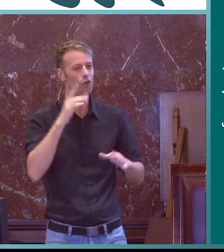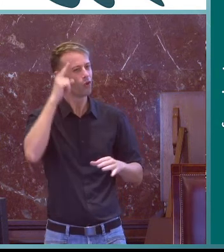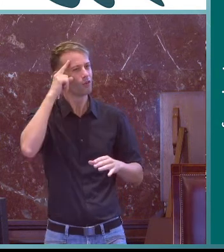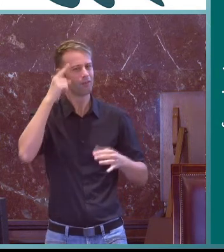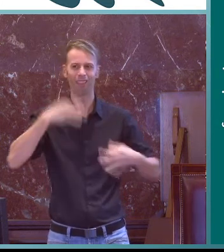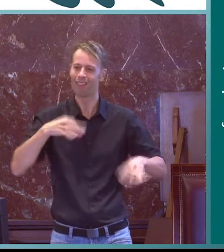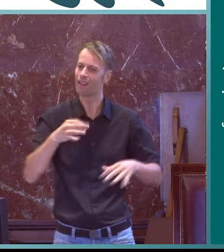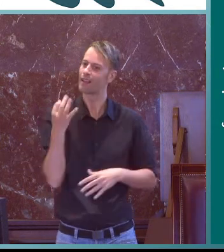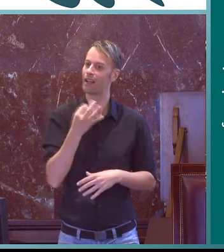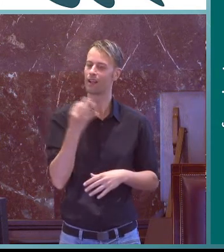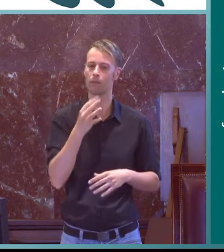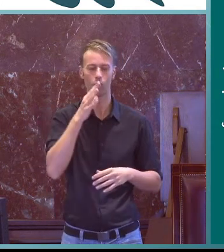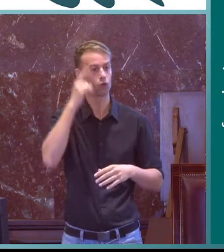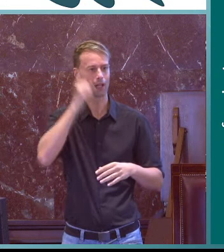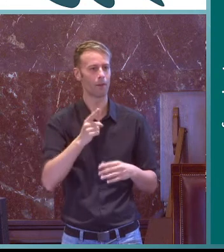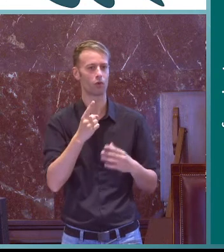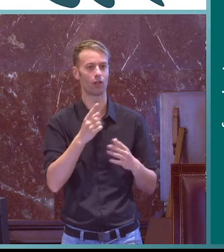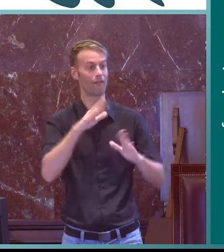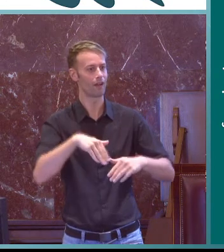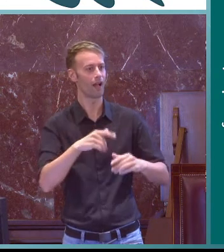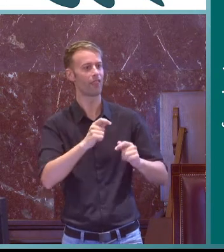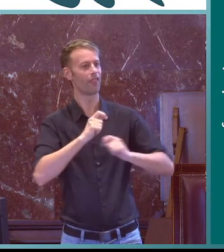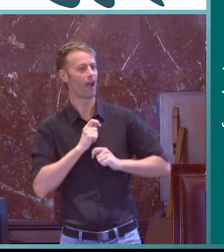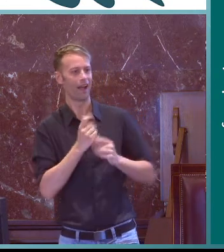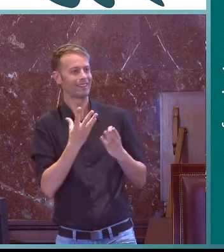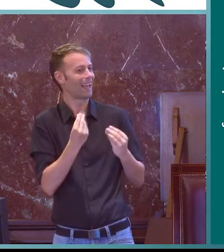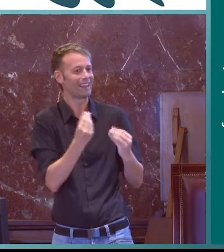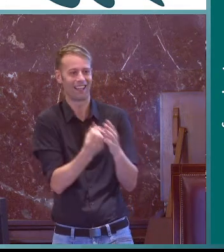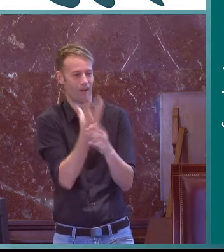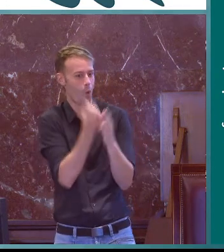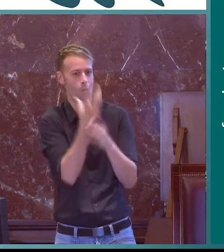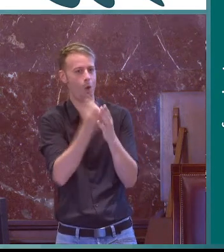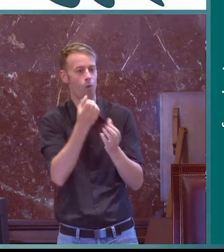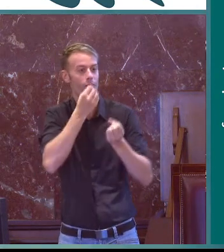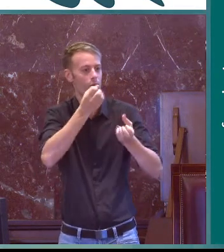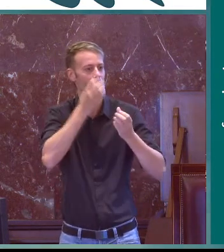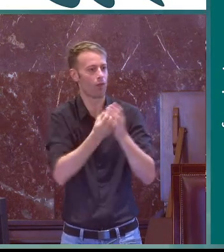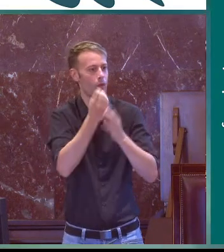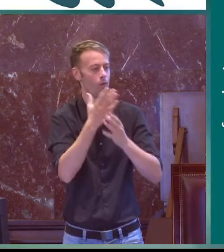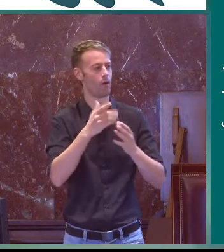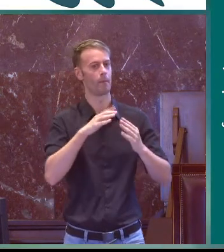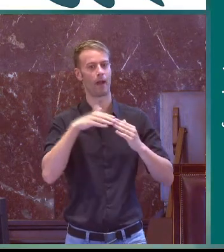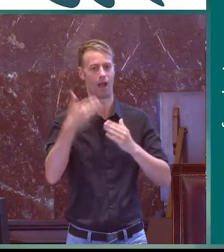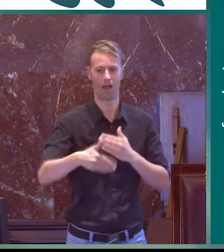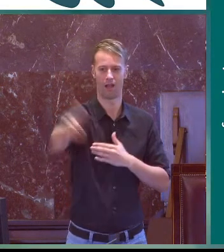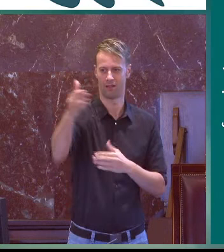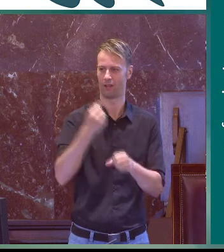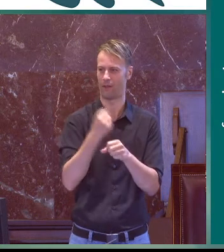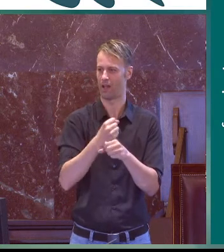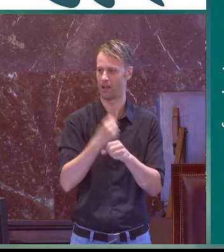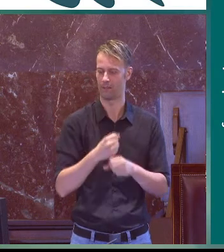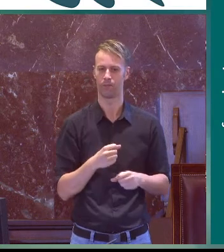Y éramos conscientes de ello, además. Pero lo que no sabíamos es que nos iba a dar tanta información